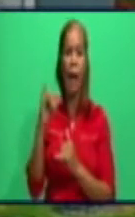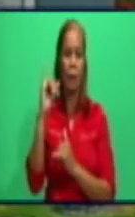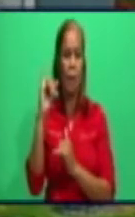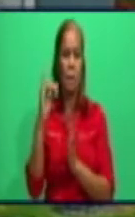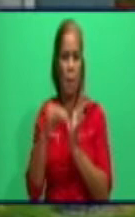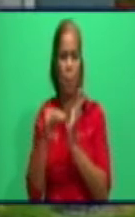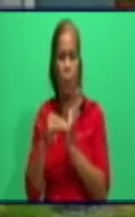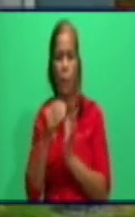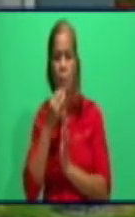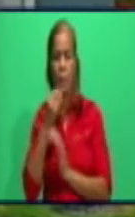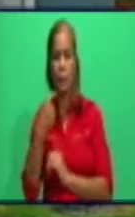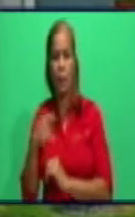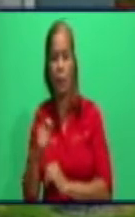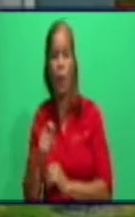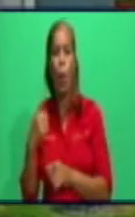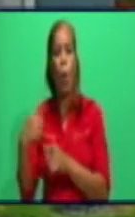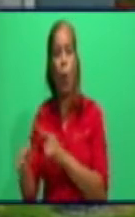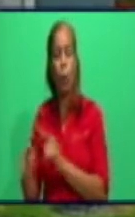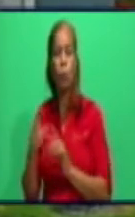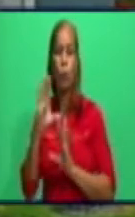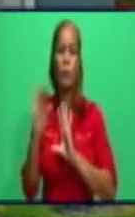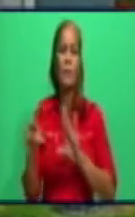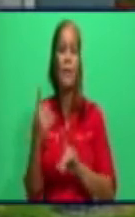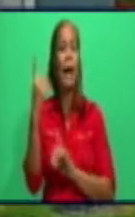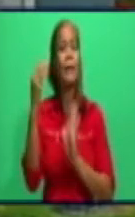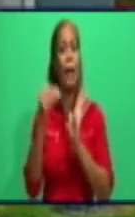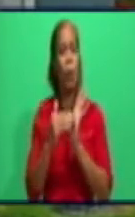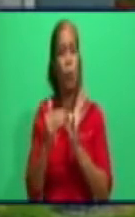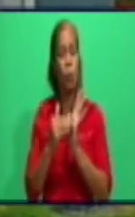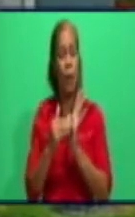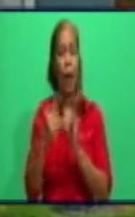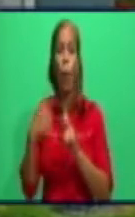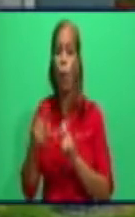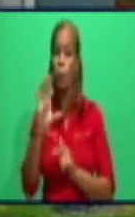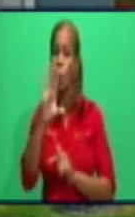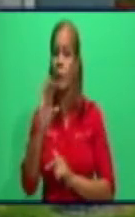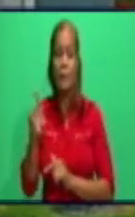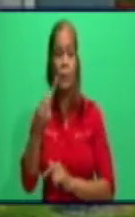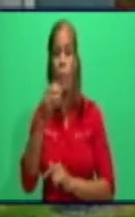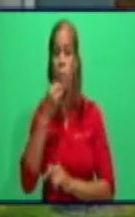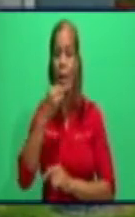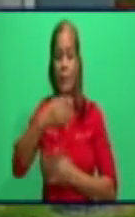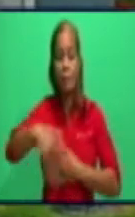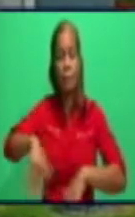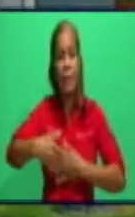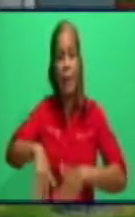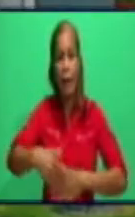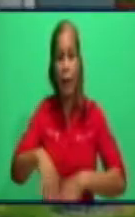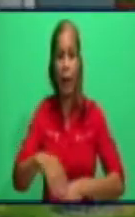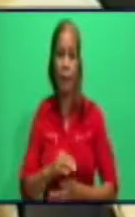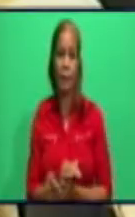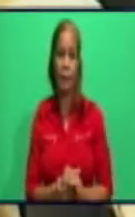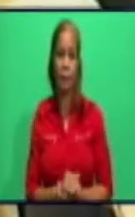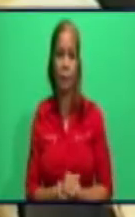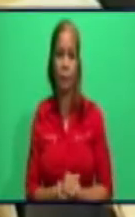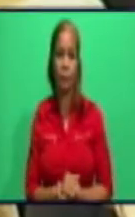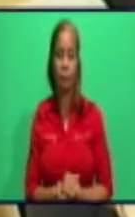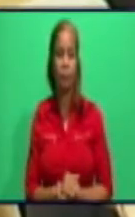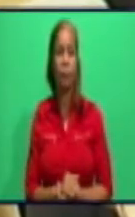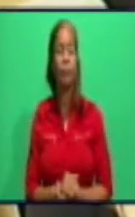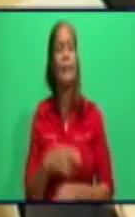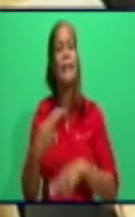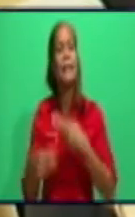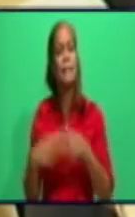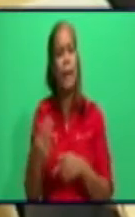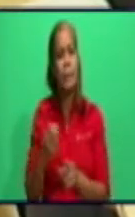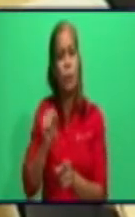autorizados hasta la 1, que otros les han dicho que no pueden circular, ¿qué hay con los carretilleros? O sea, lo que se ha dicho de un inicio y de un